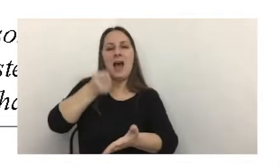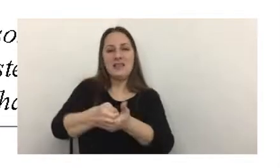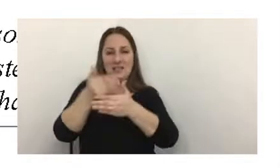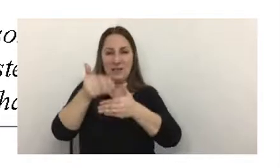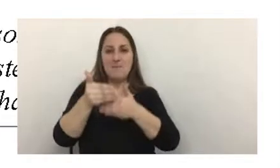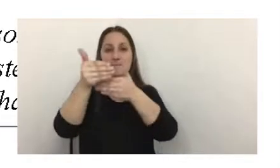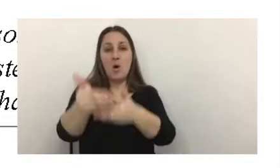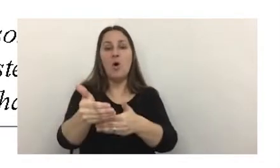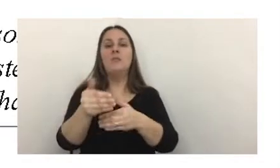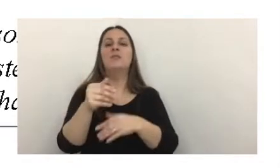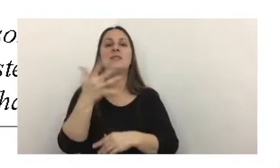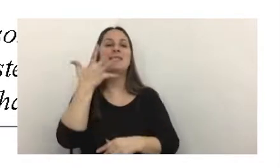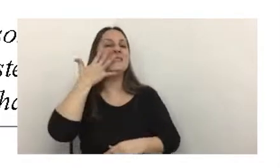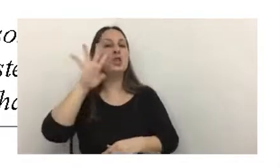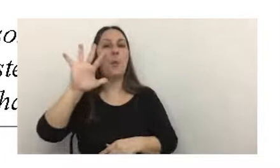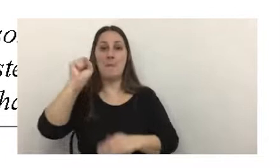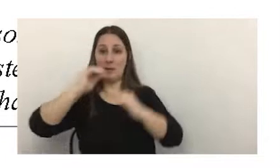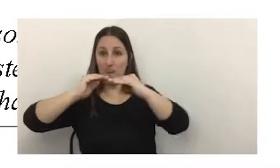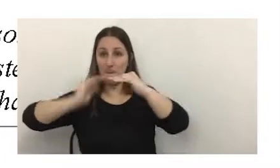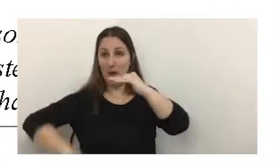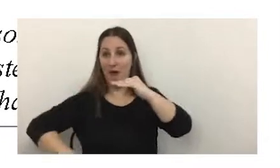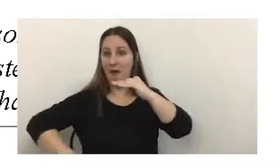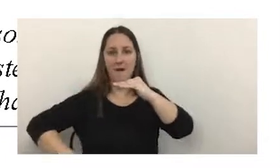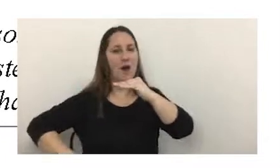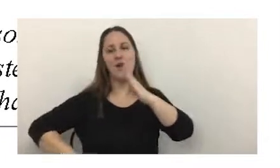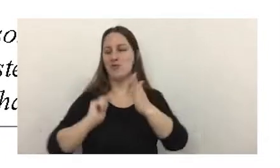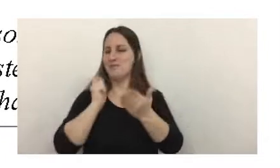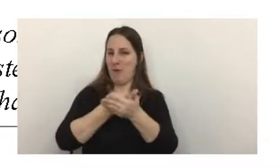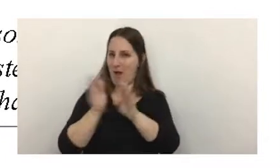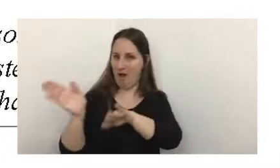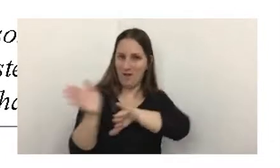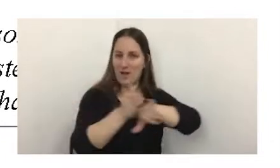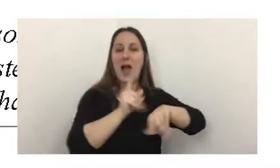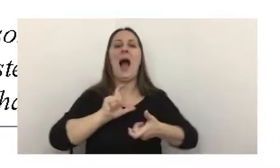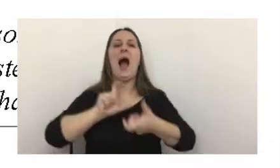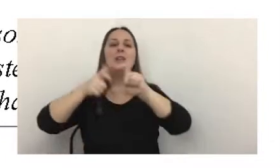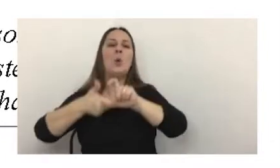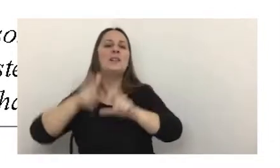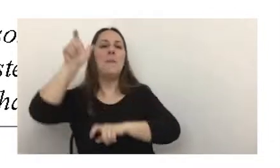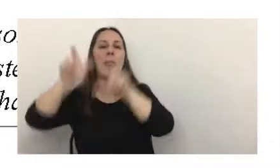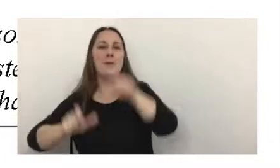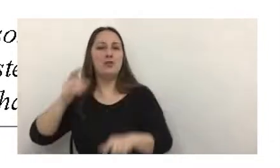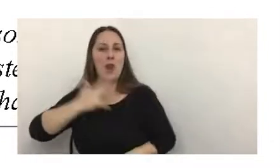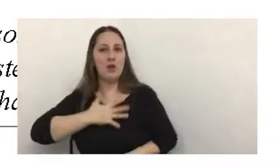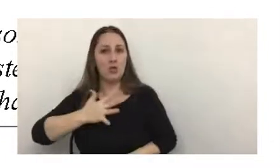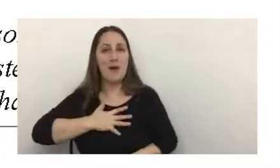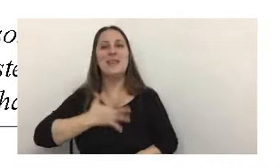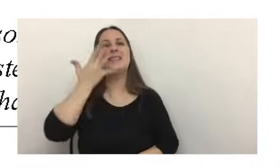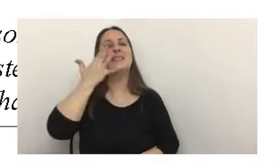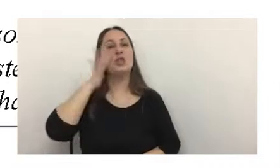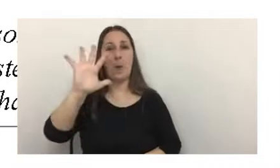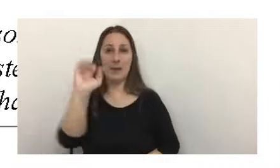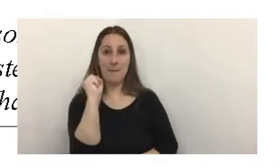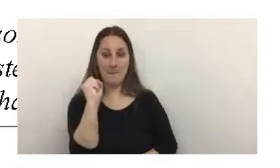que esté por debajo de 5.000 pesos lo deja fuera. Se actualiza para personas las ganancias humanas a 5.000